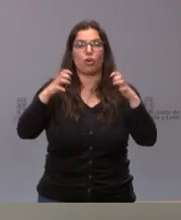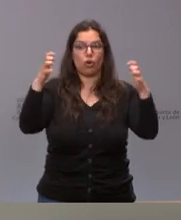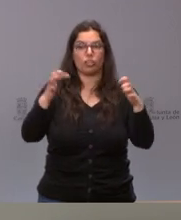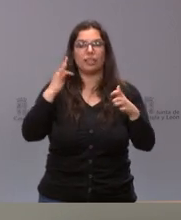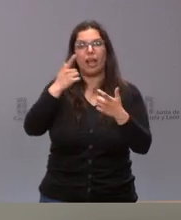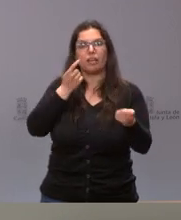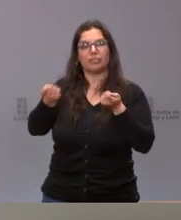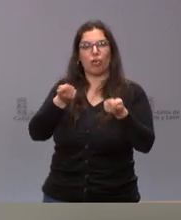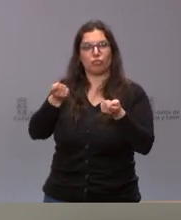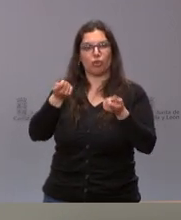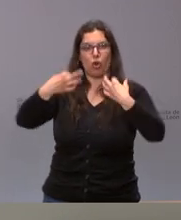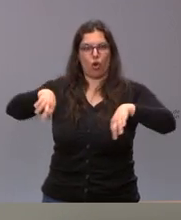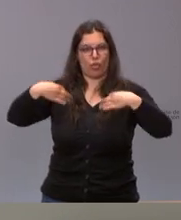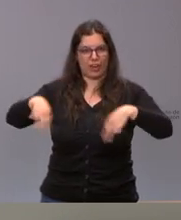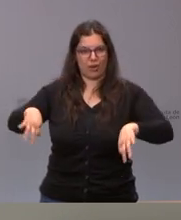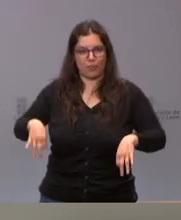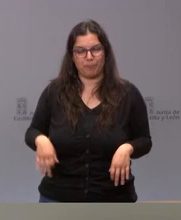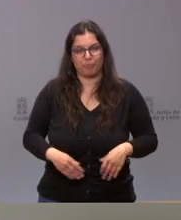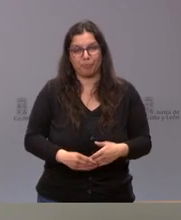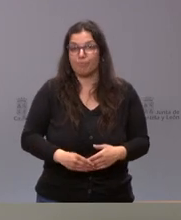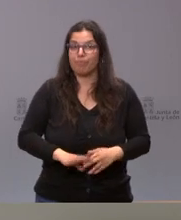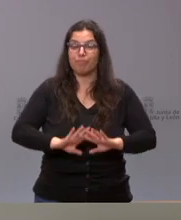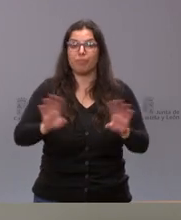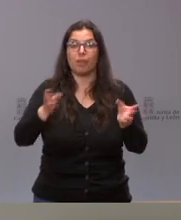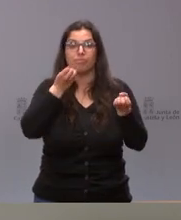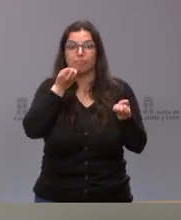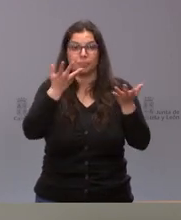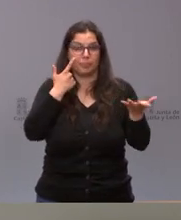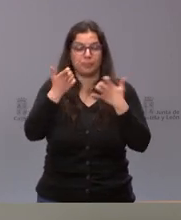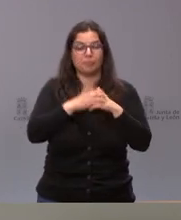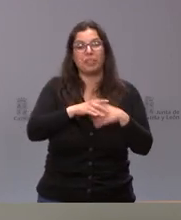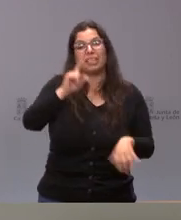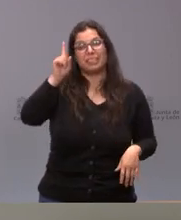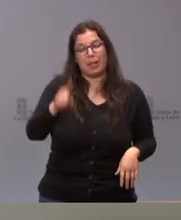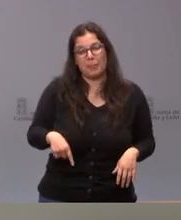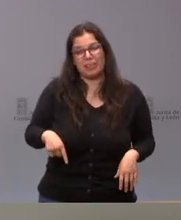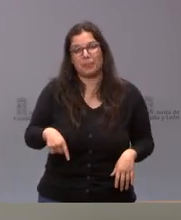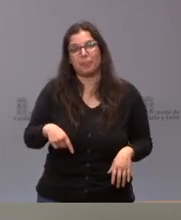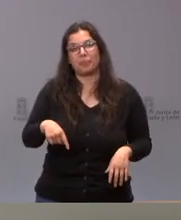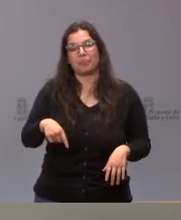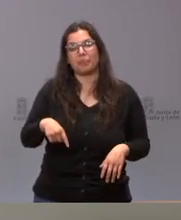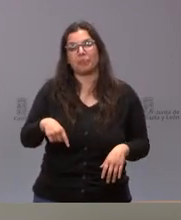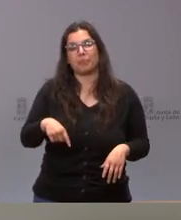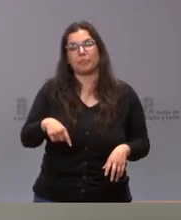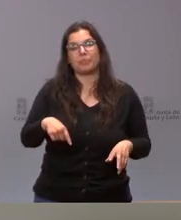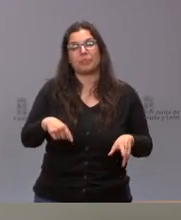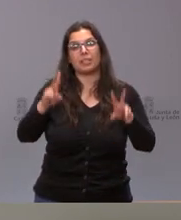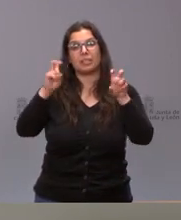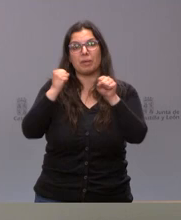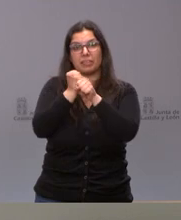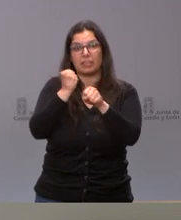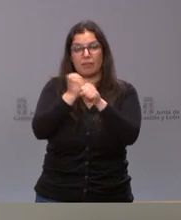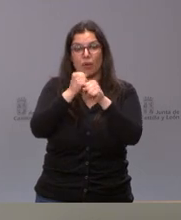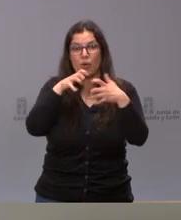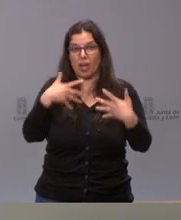control ya ordinaria. Y esto es lo que les significo también en lo que supone de señalar cuál es el trabajo que en este momento